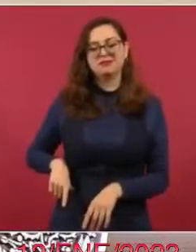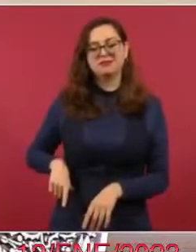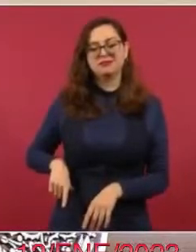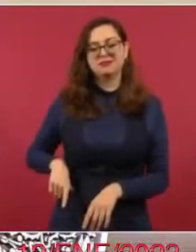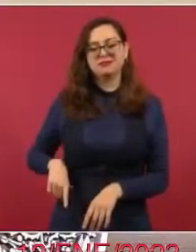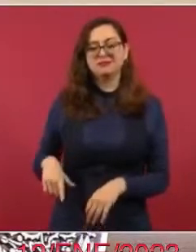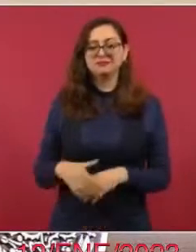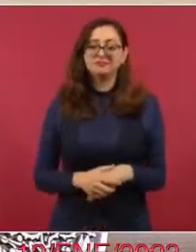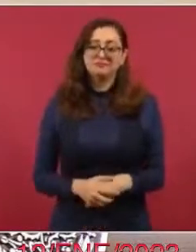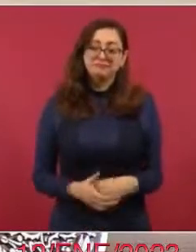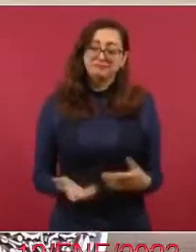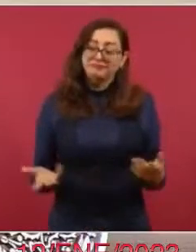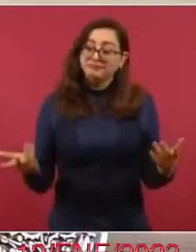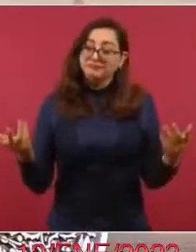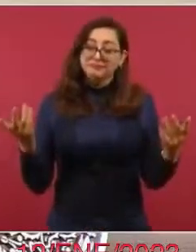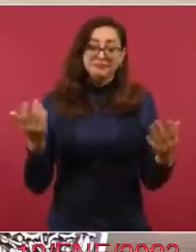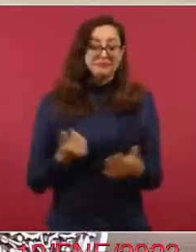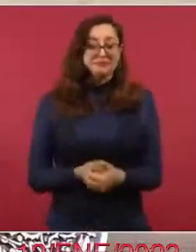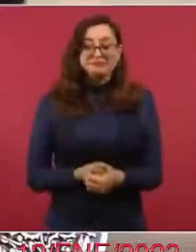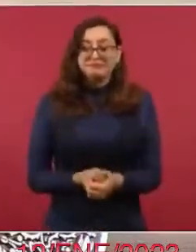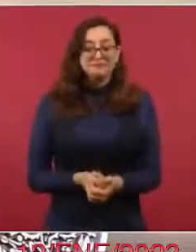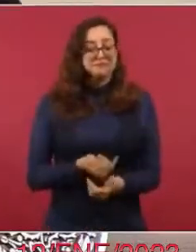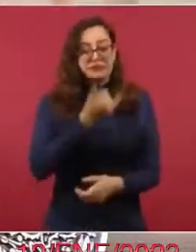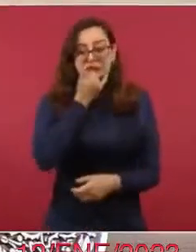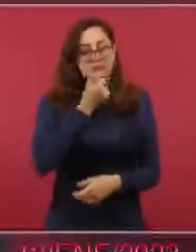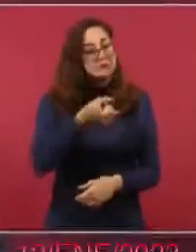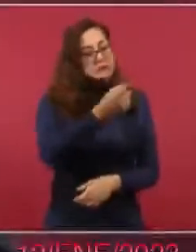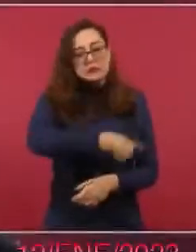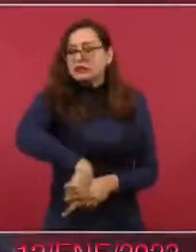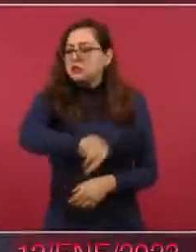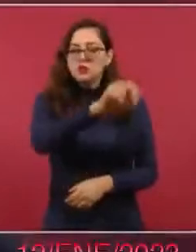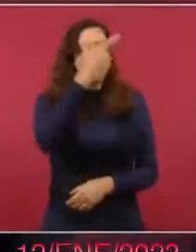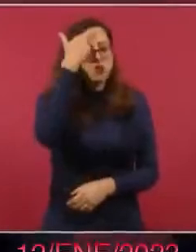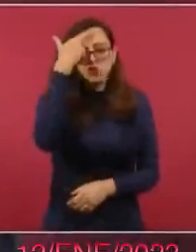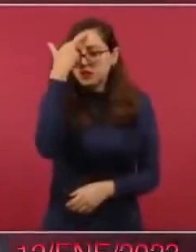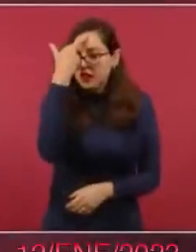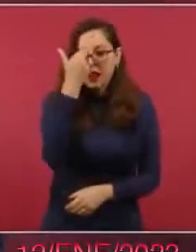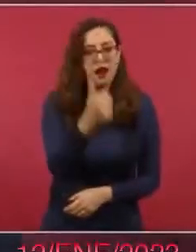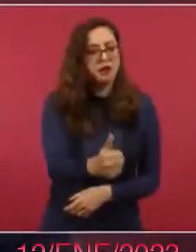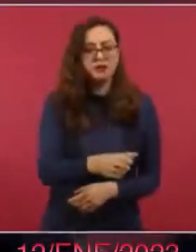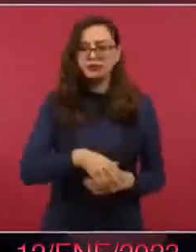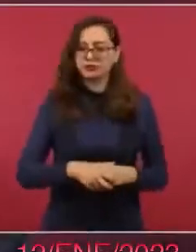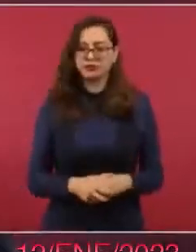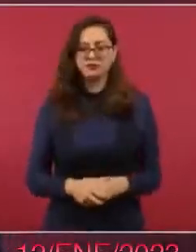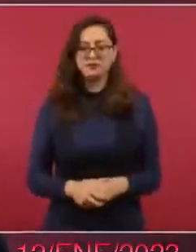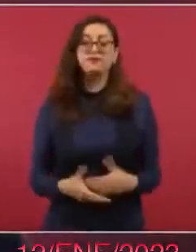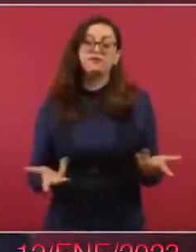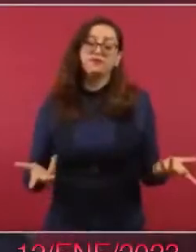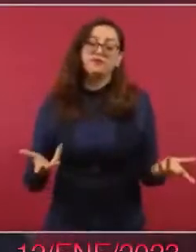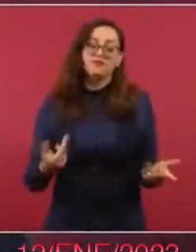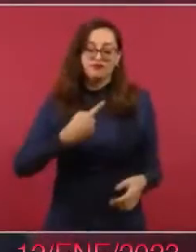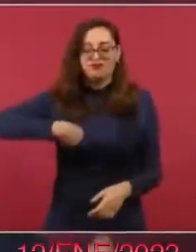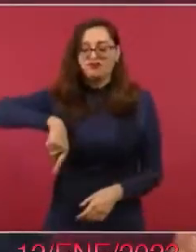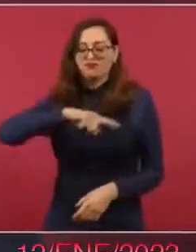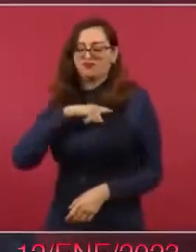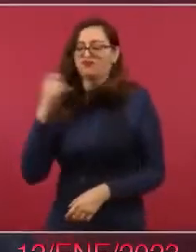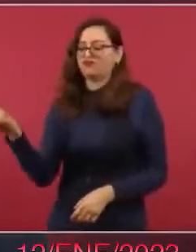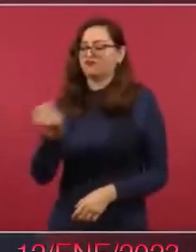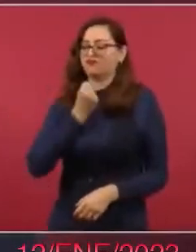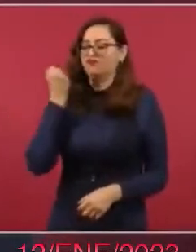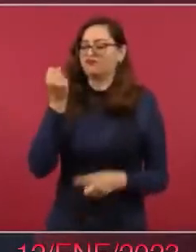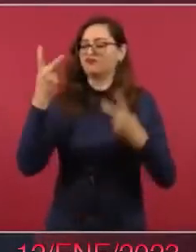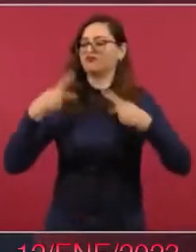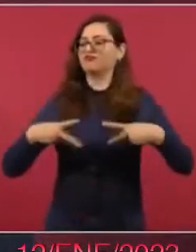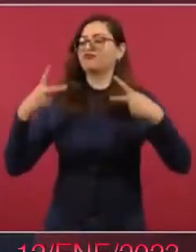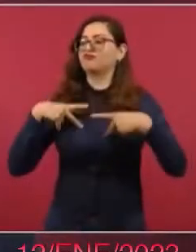nada más que no tienen la razón contamos afortunadamente con el apoyo de la gente nos tiene